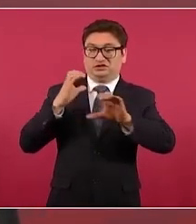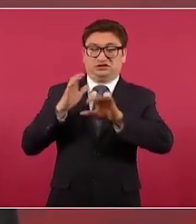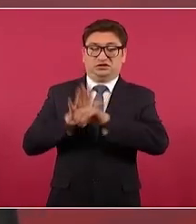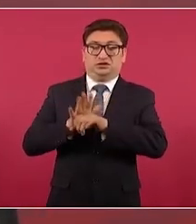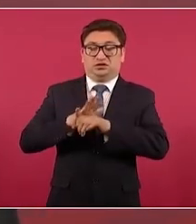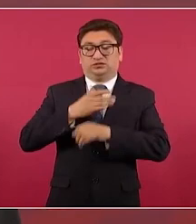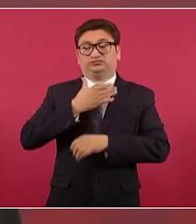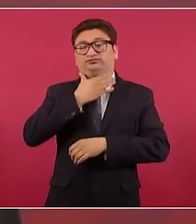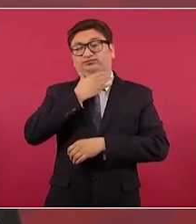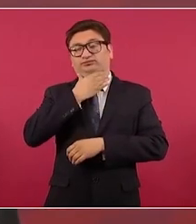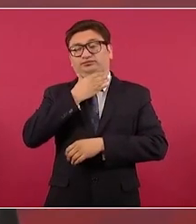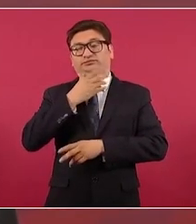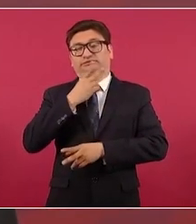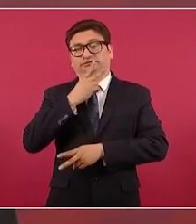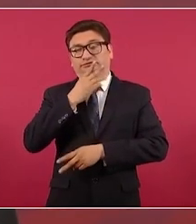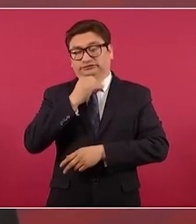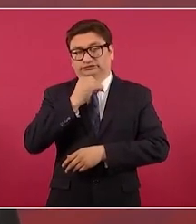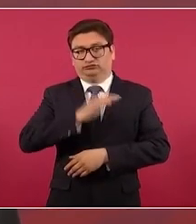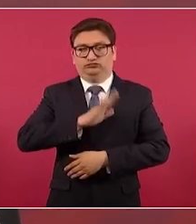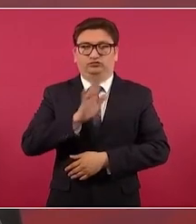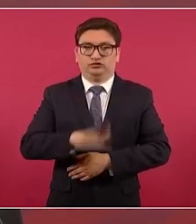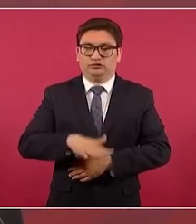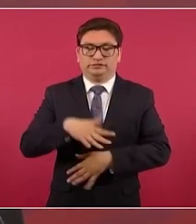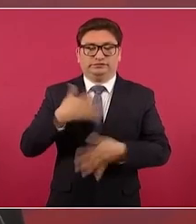desgracia.